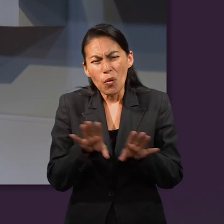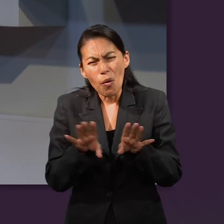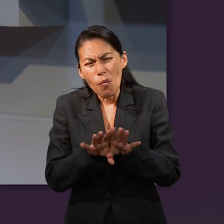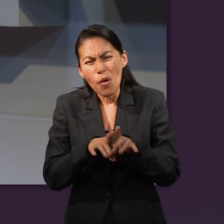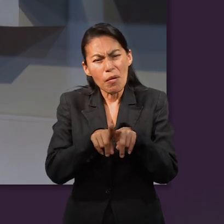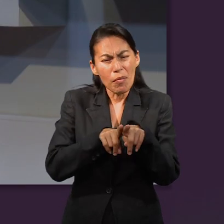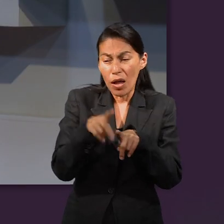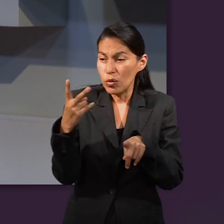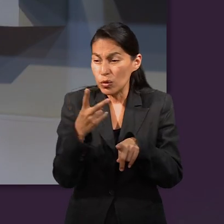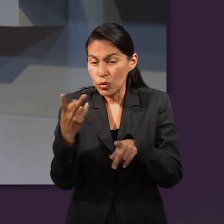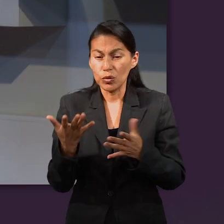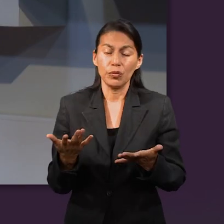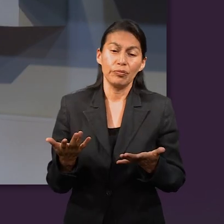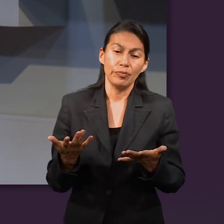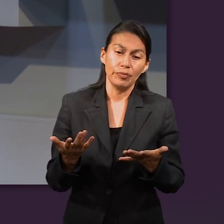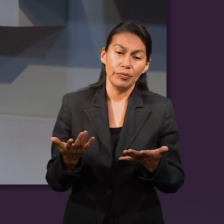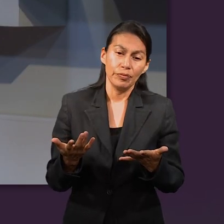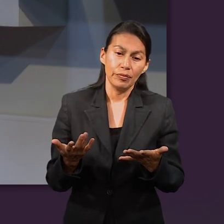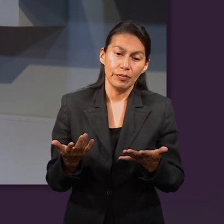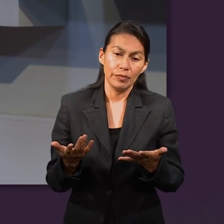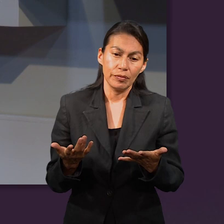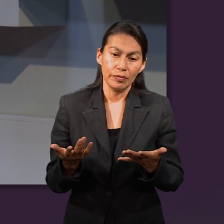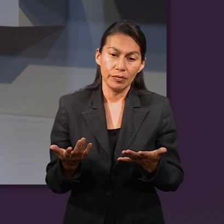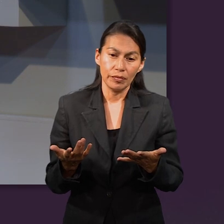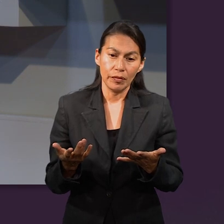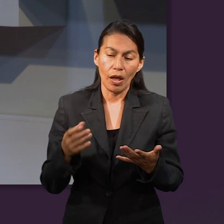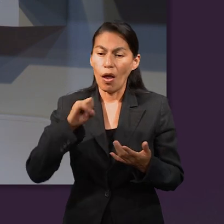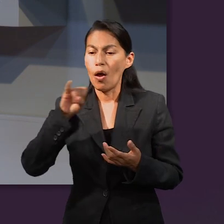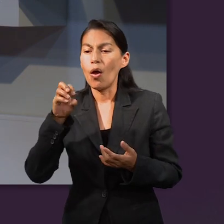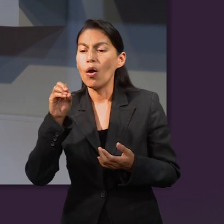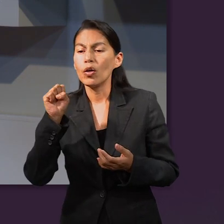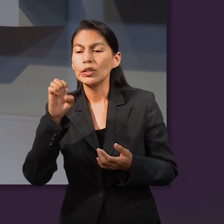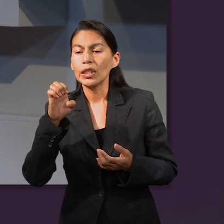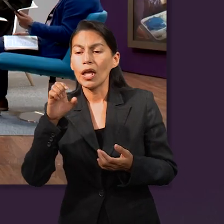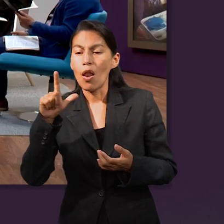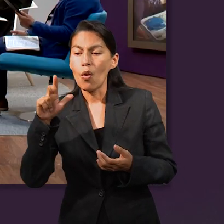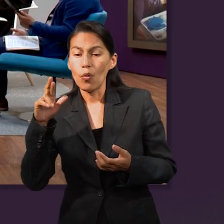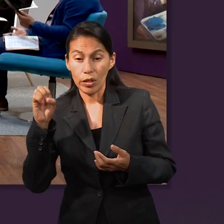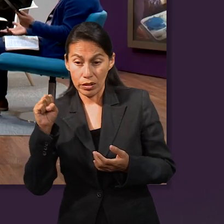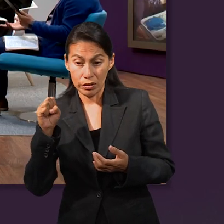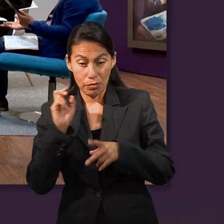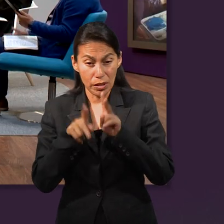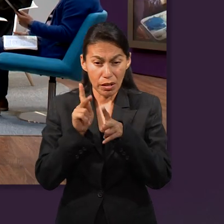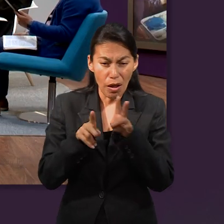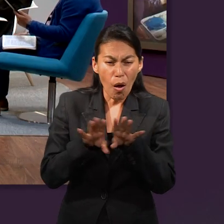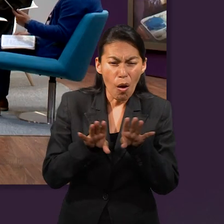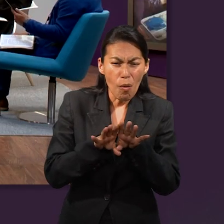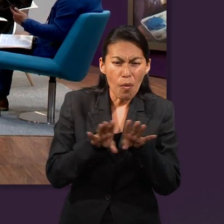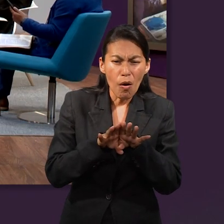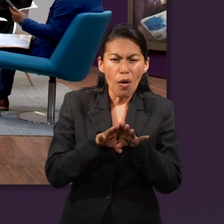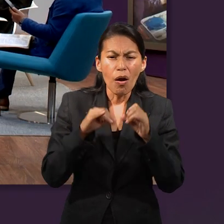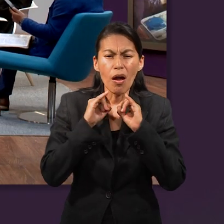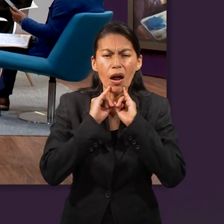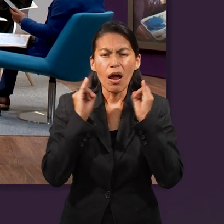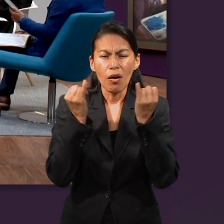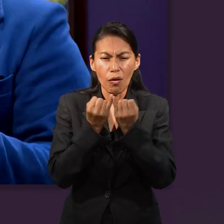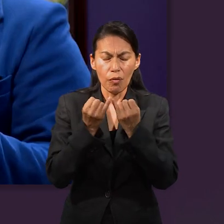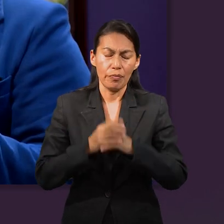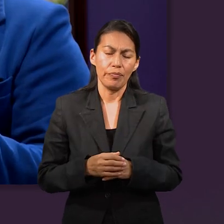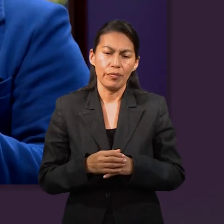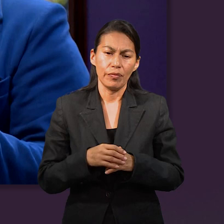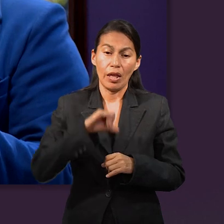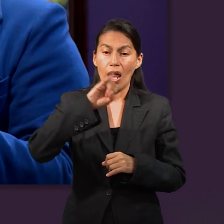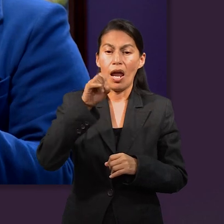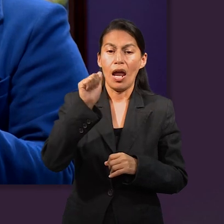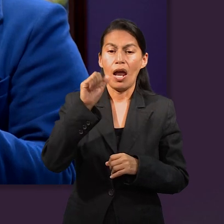poquito de cómo eran estos dos hermanos. Uno de ellos, creo que José Luis también nos iba a platicar un poquito de cómo era Jacob. Jacob,